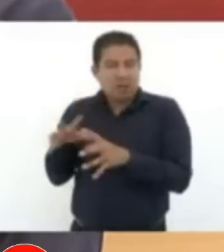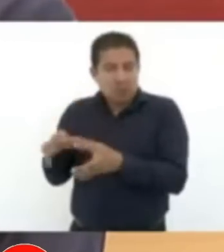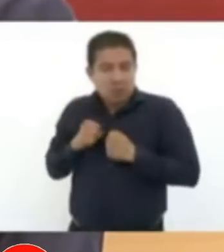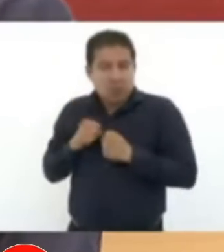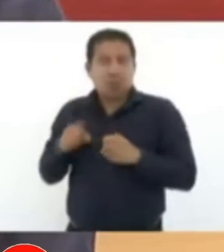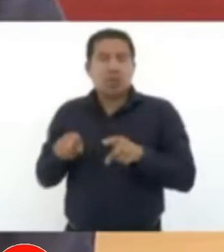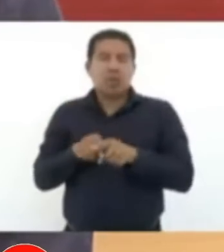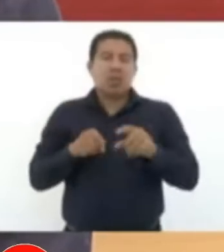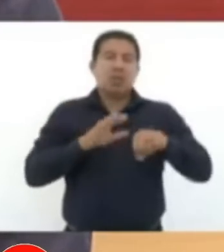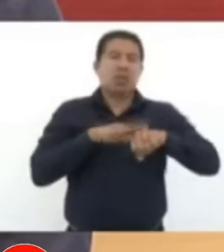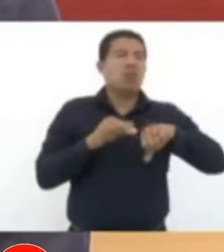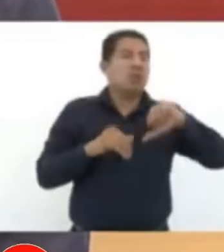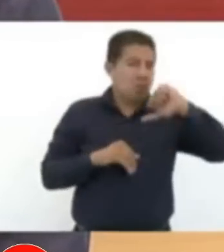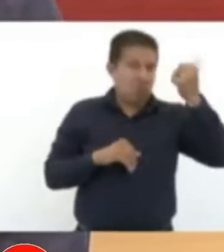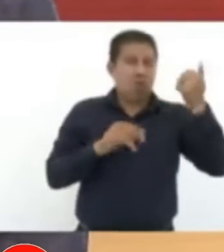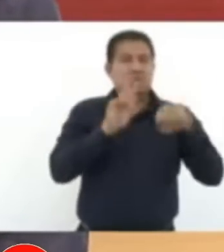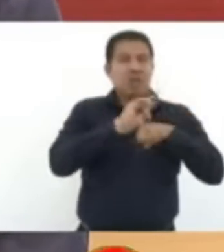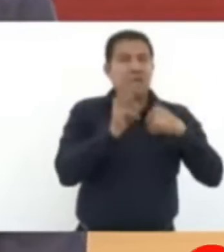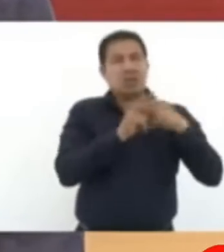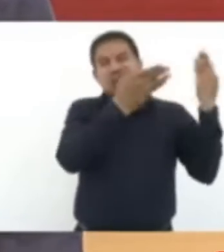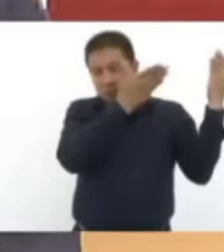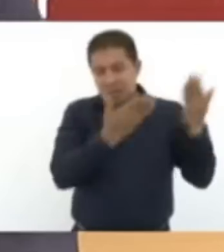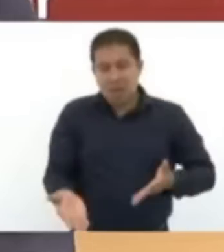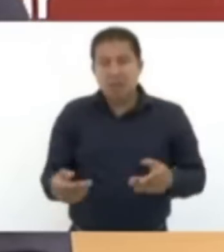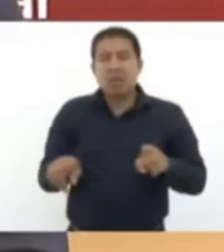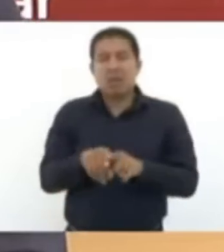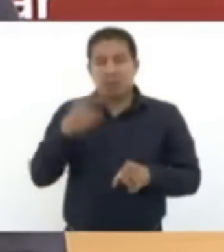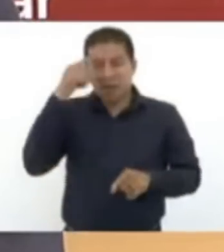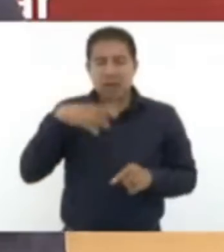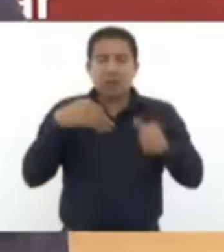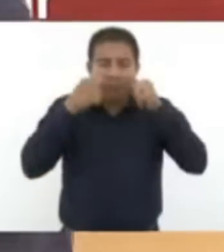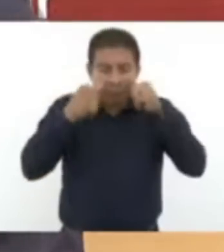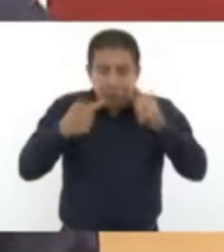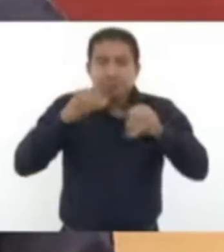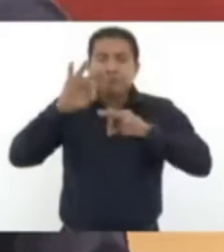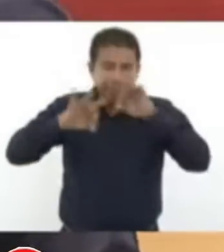Cuba y de otros países para que haya atención.